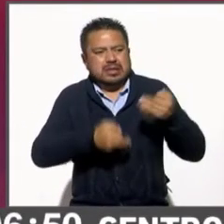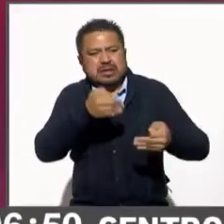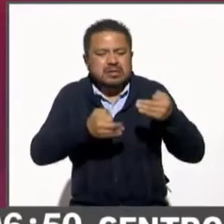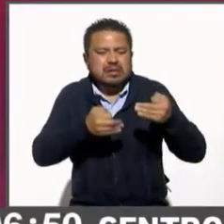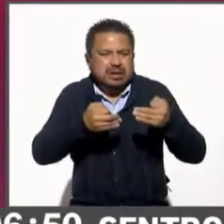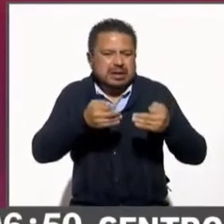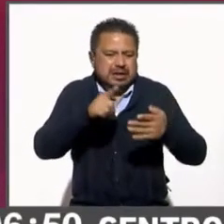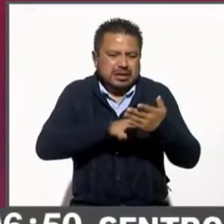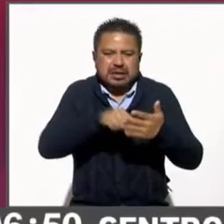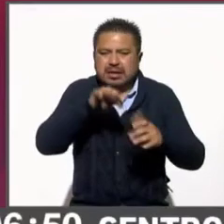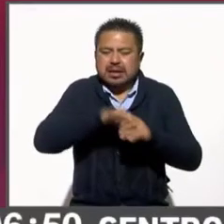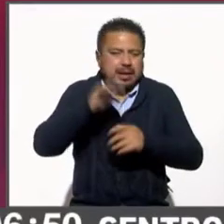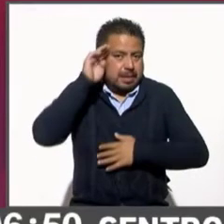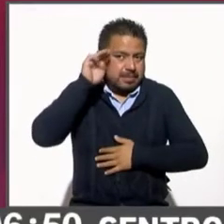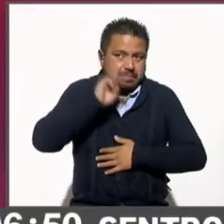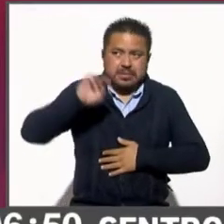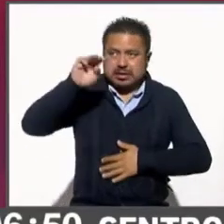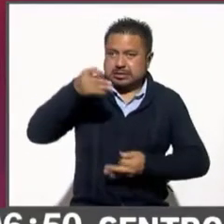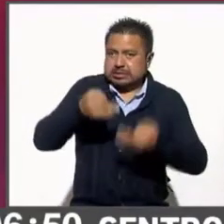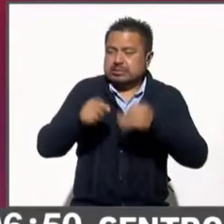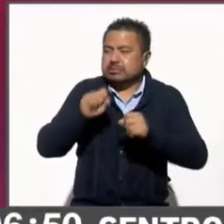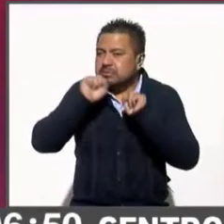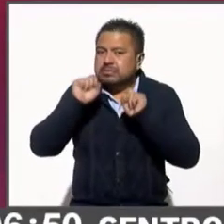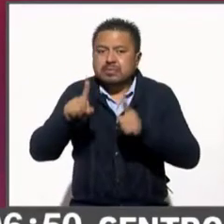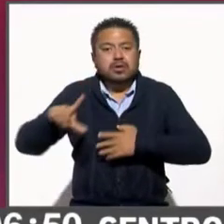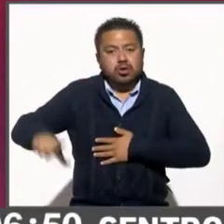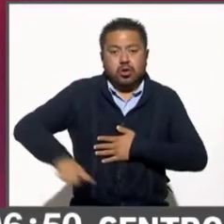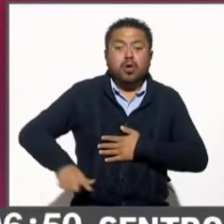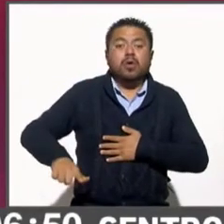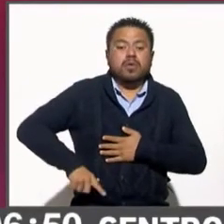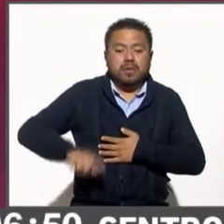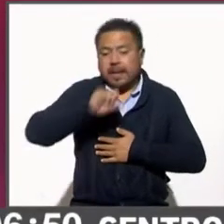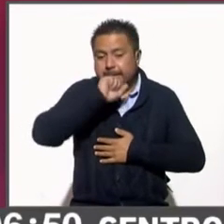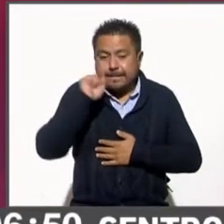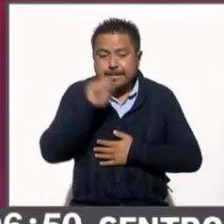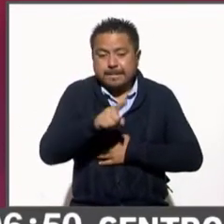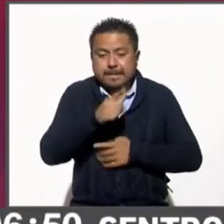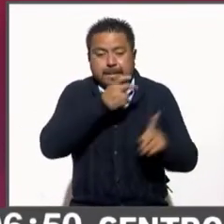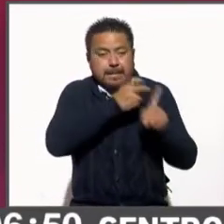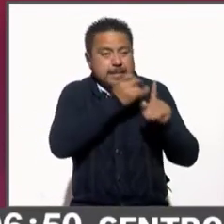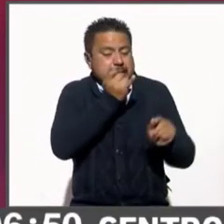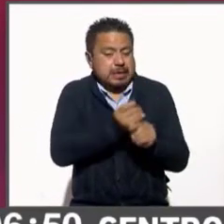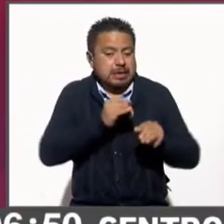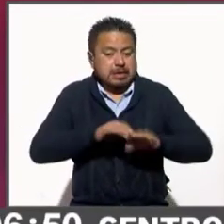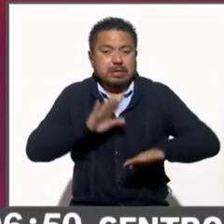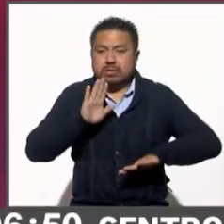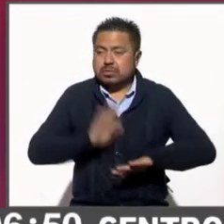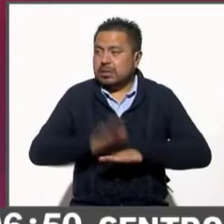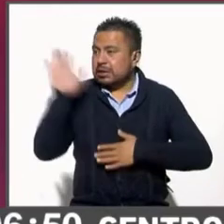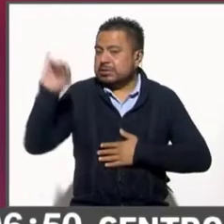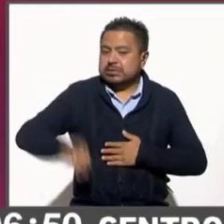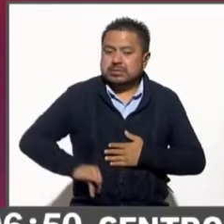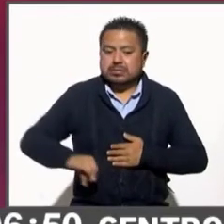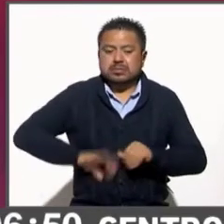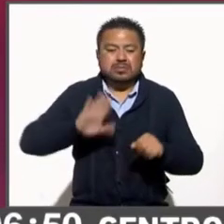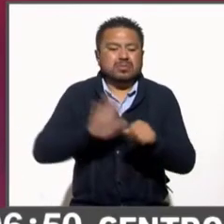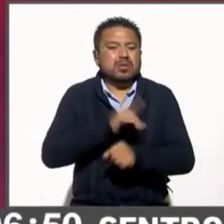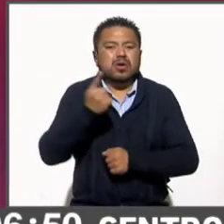Suprema Corte, el gobernador. Este dato es interesante porque los gobernadores están